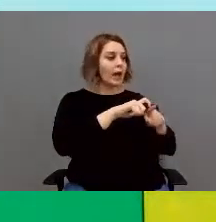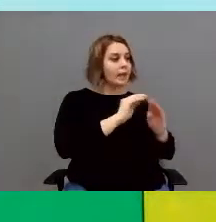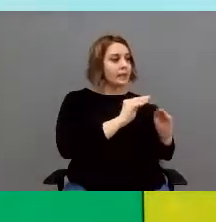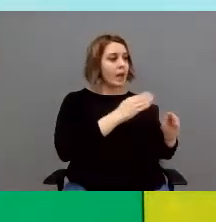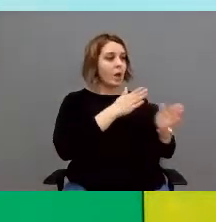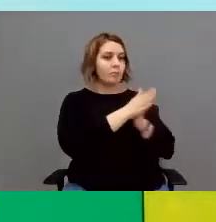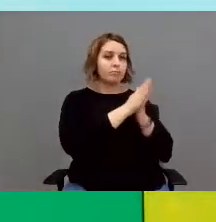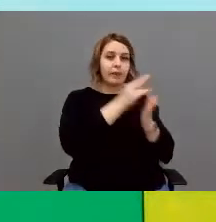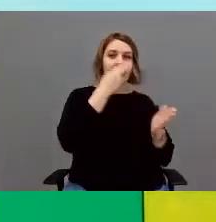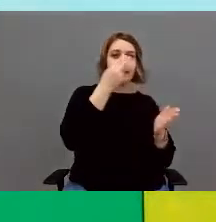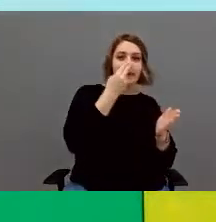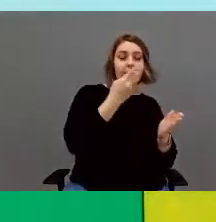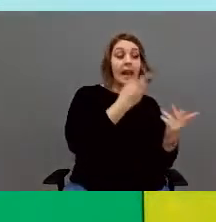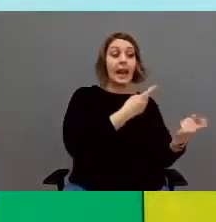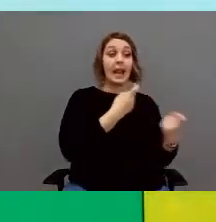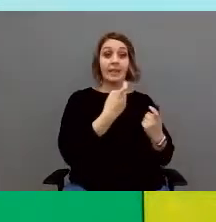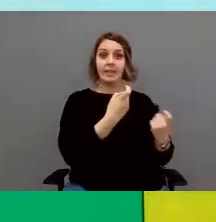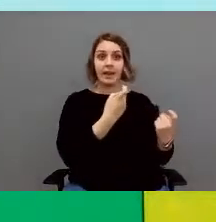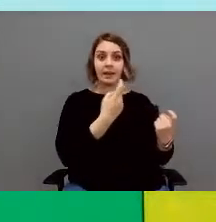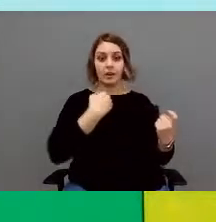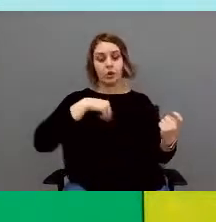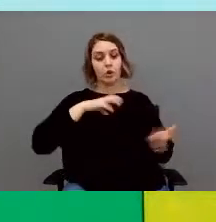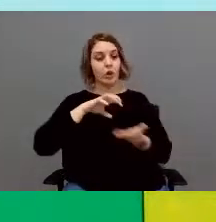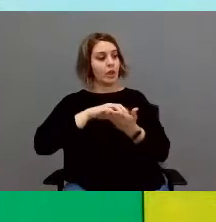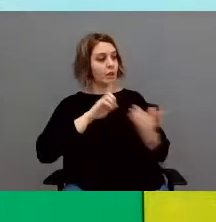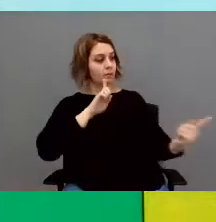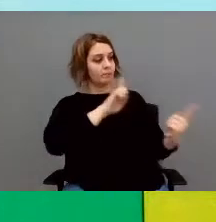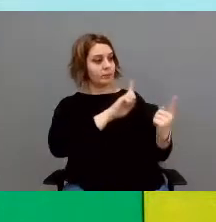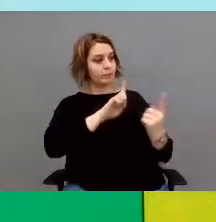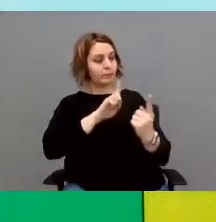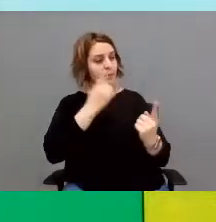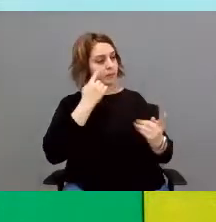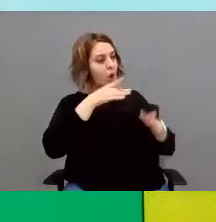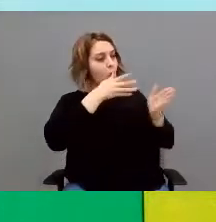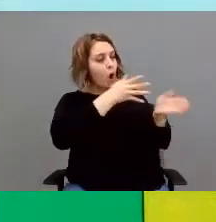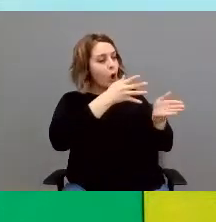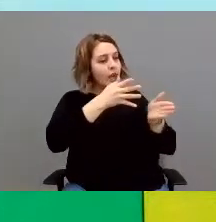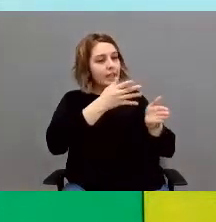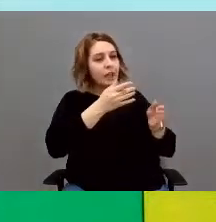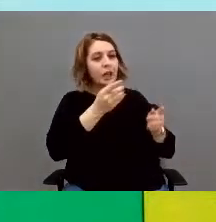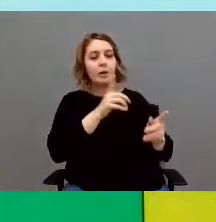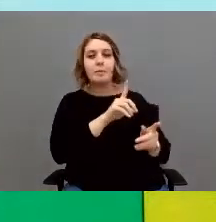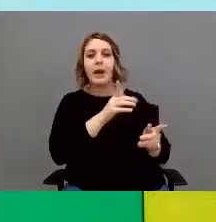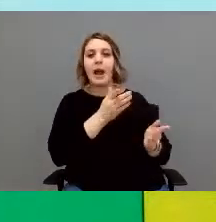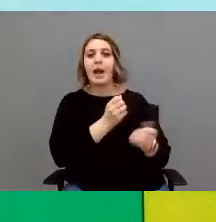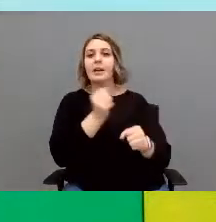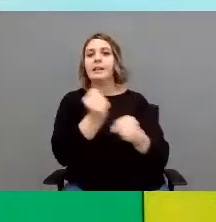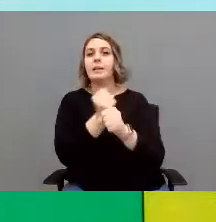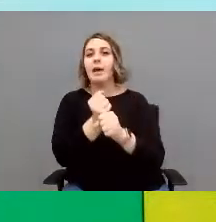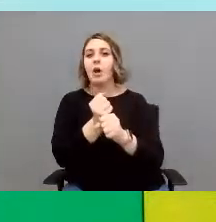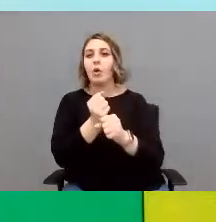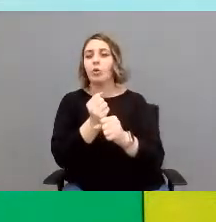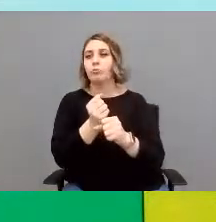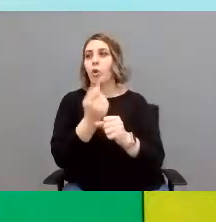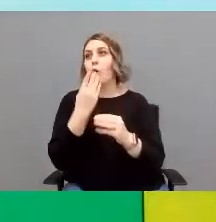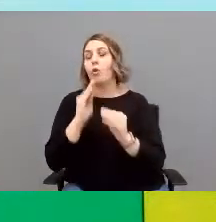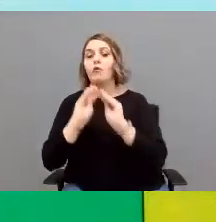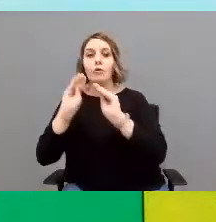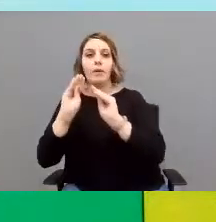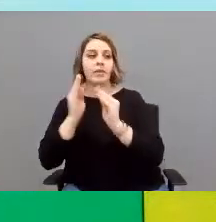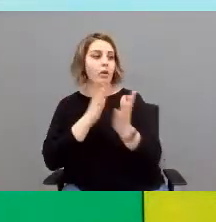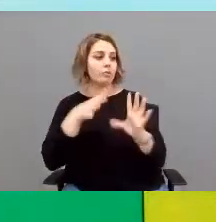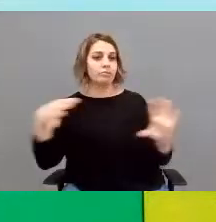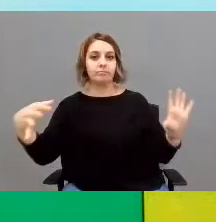sus motivaciones e intereses y sus necesidades, se va orientando hacia la salida más adecuada, ya sea laboral o de